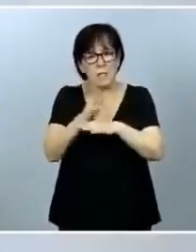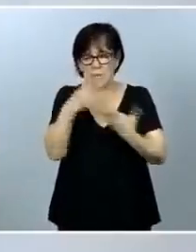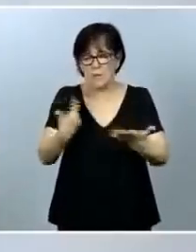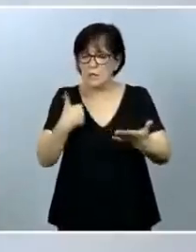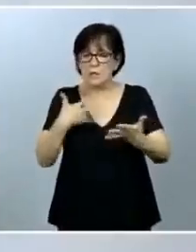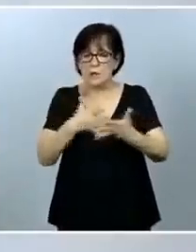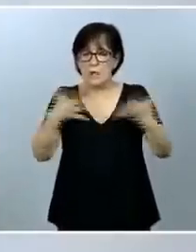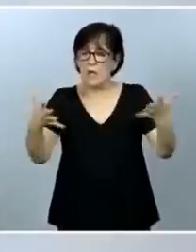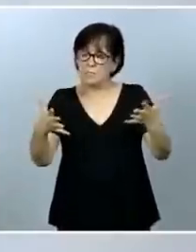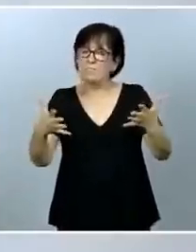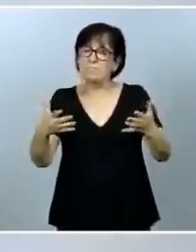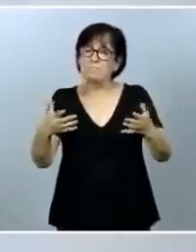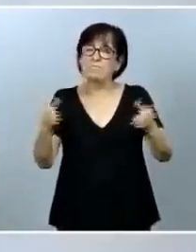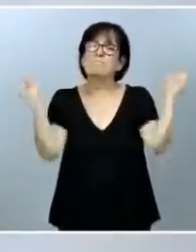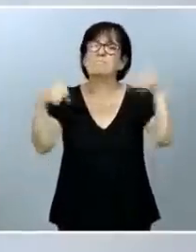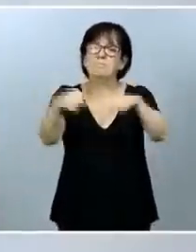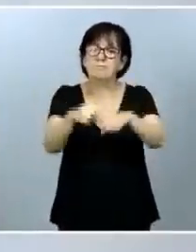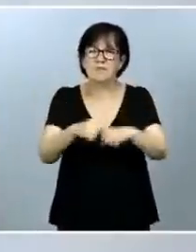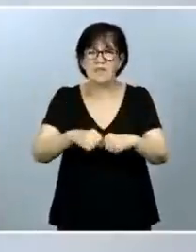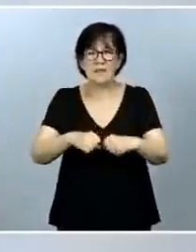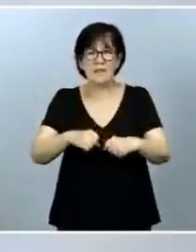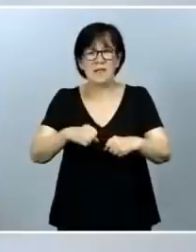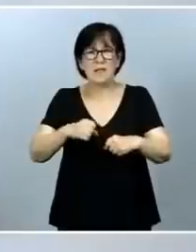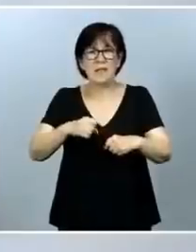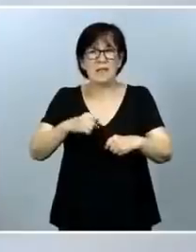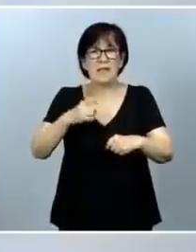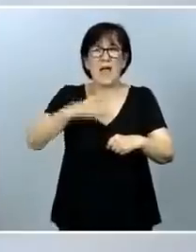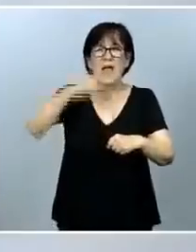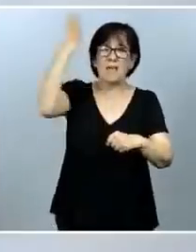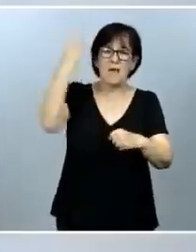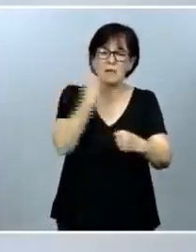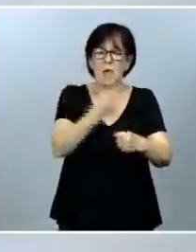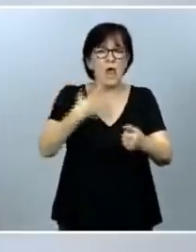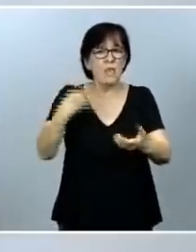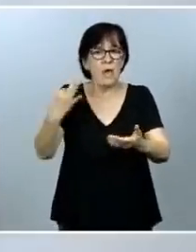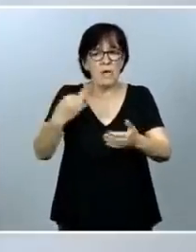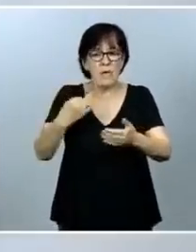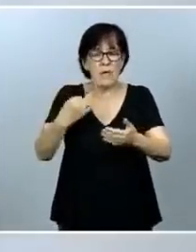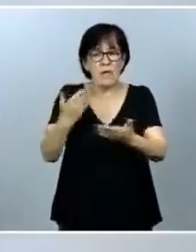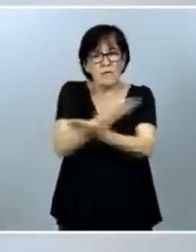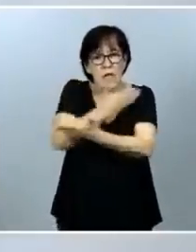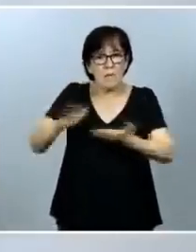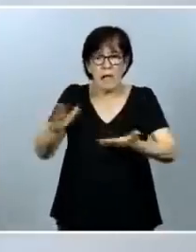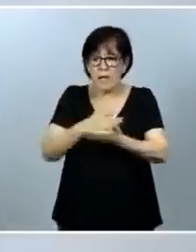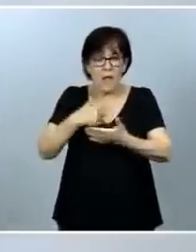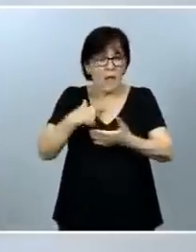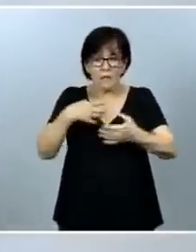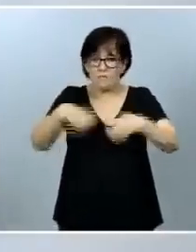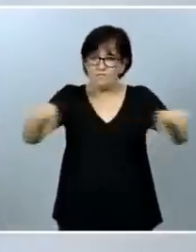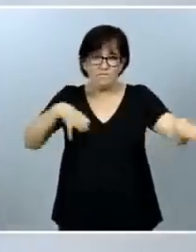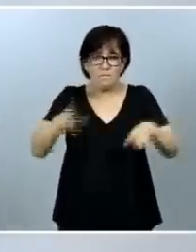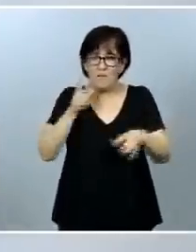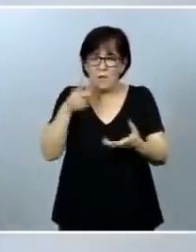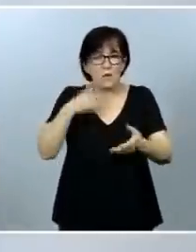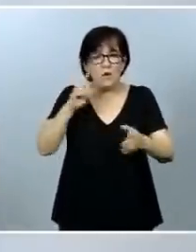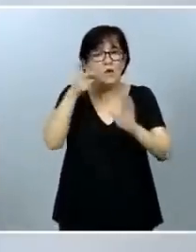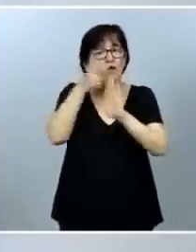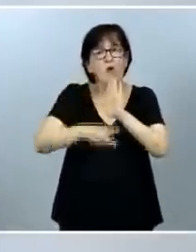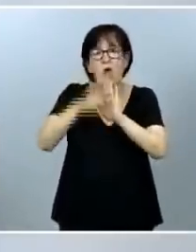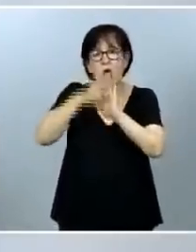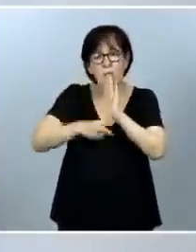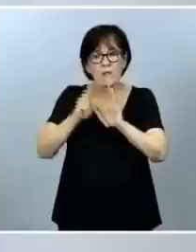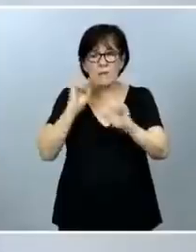consenso. Las ideologías no tienen que separarnos a la hora de contar con una normativa que proteja a los niños y niñas